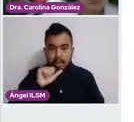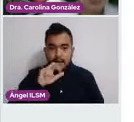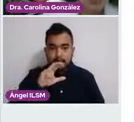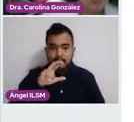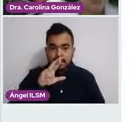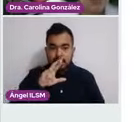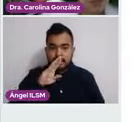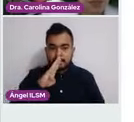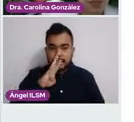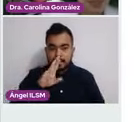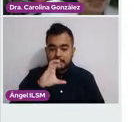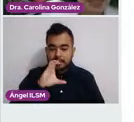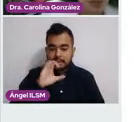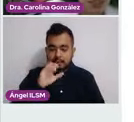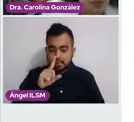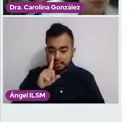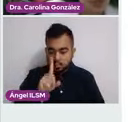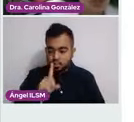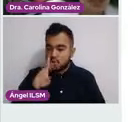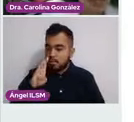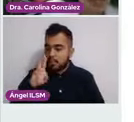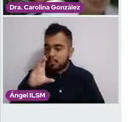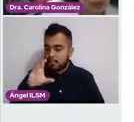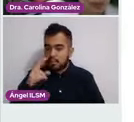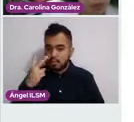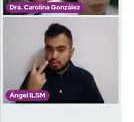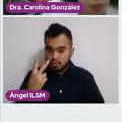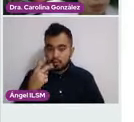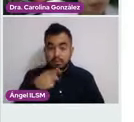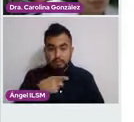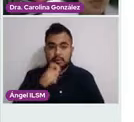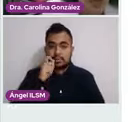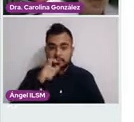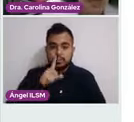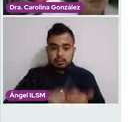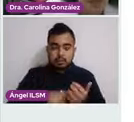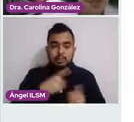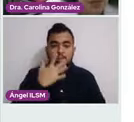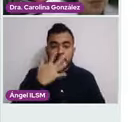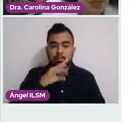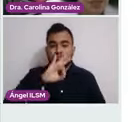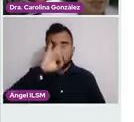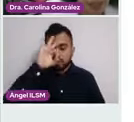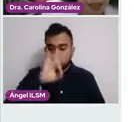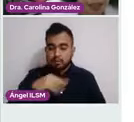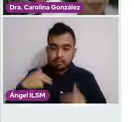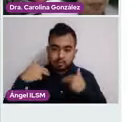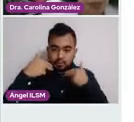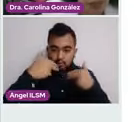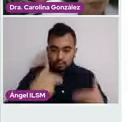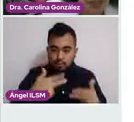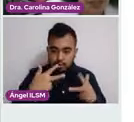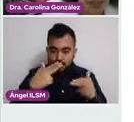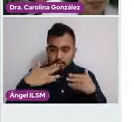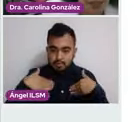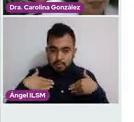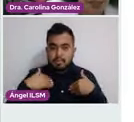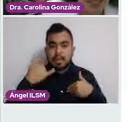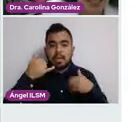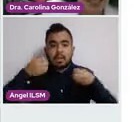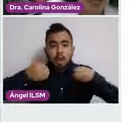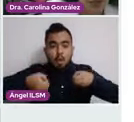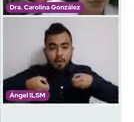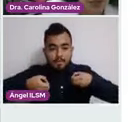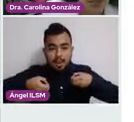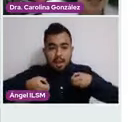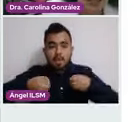Estos van a ser los responsables del 5 al 10% de cáncer de mama y de ovario. El BRCA1 se va a encargar de la reparación del ADN